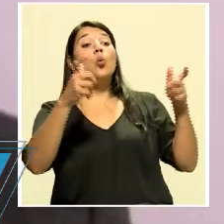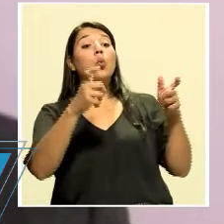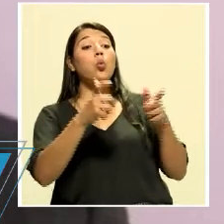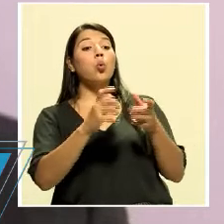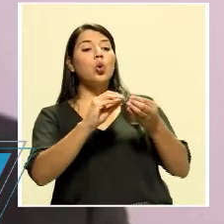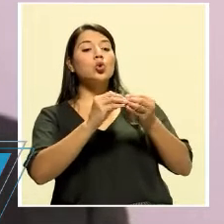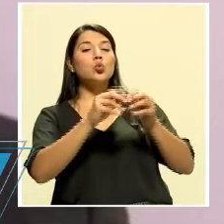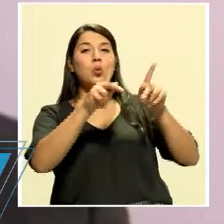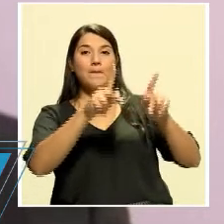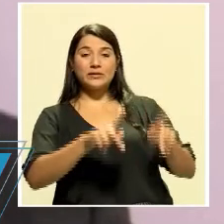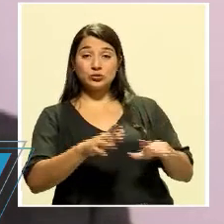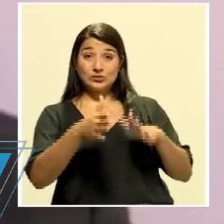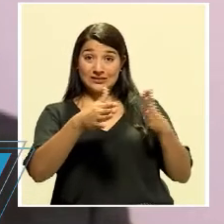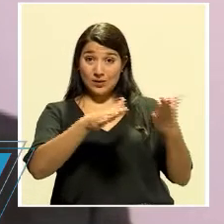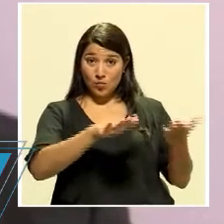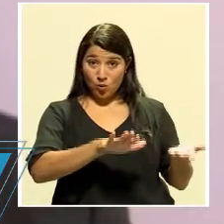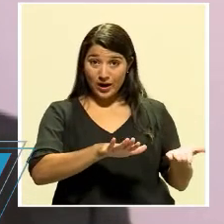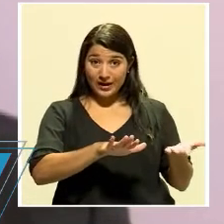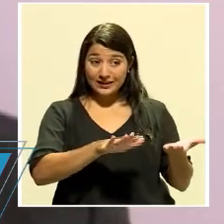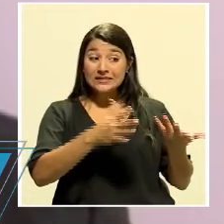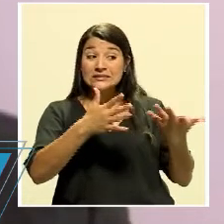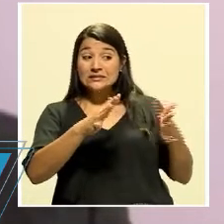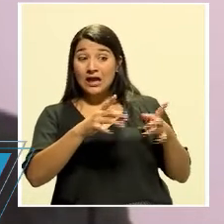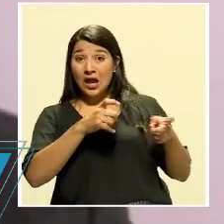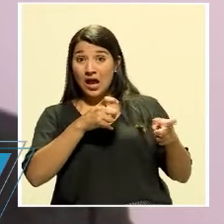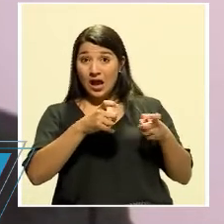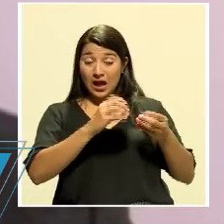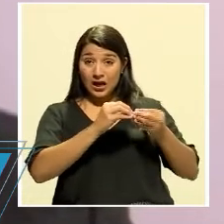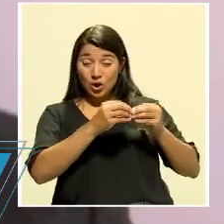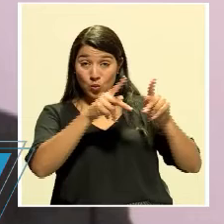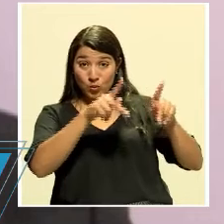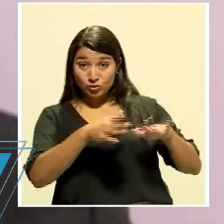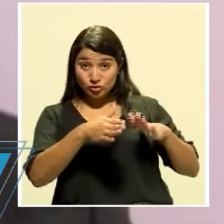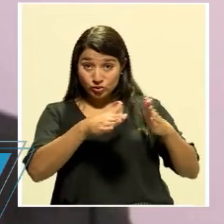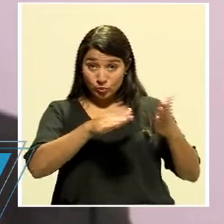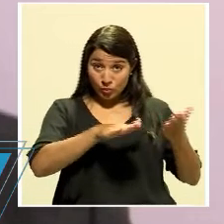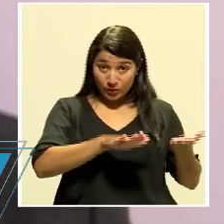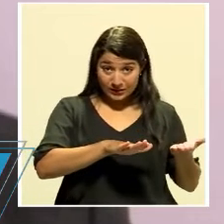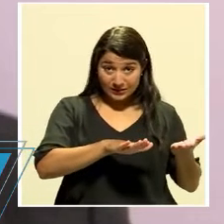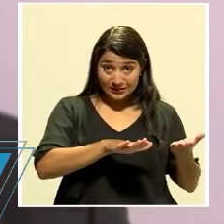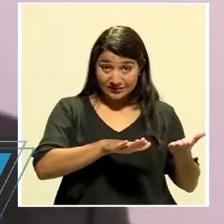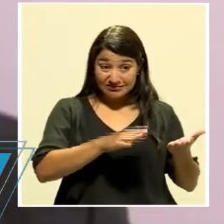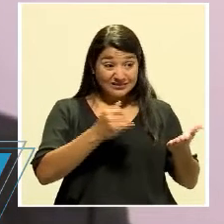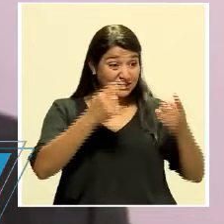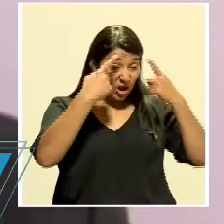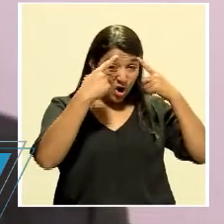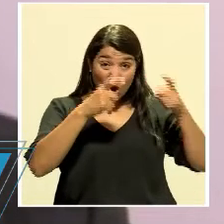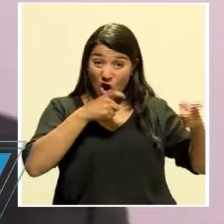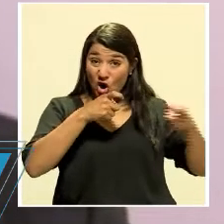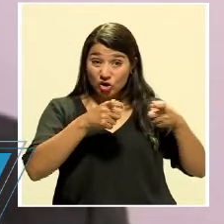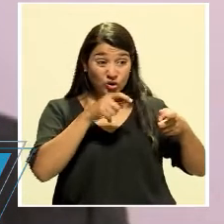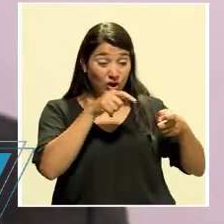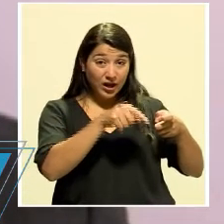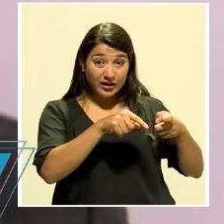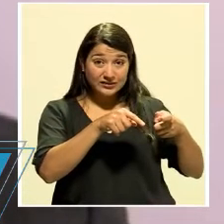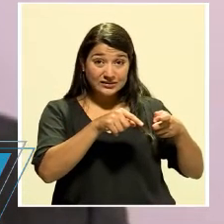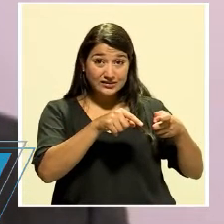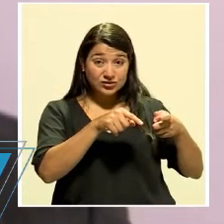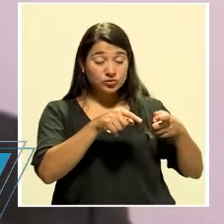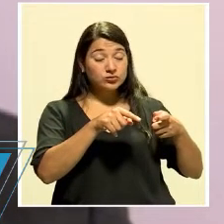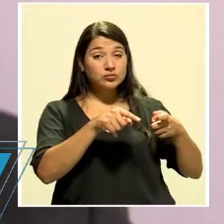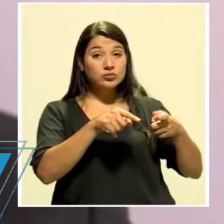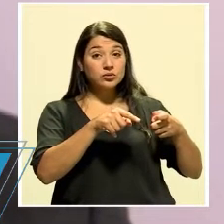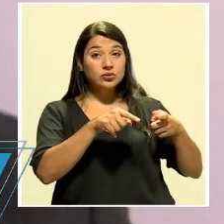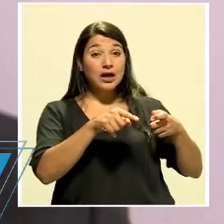una semana, esté compensado, lo demás tiene más oportunidades de seguir adelante. Y es que